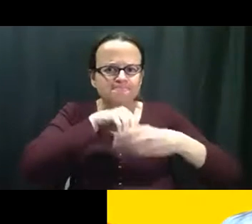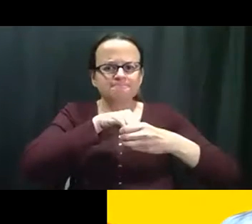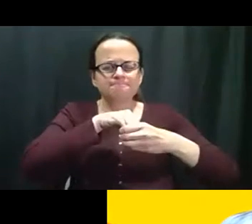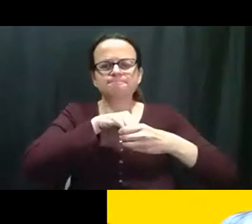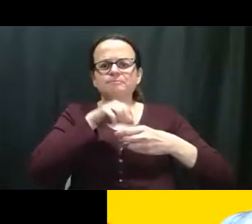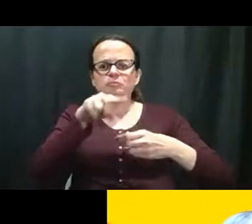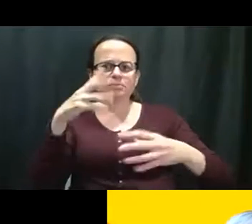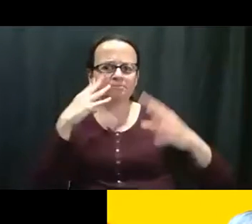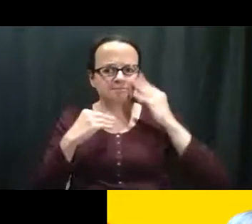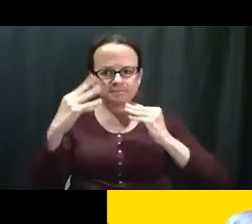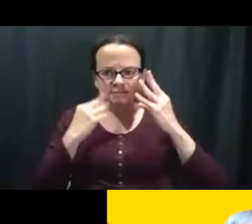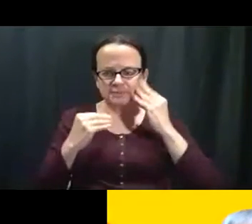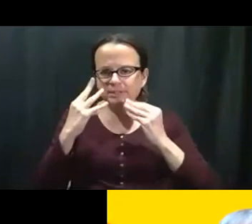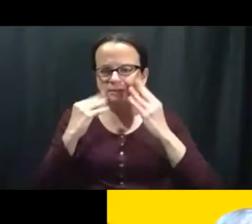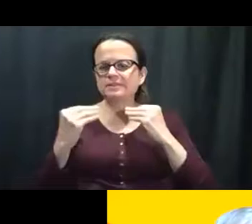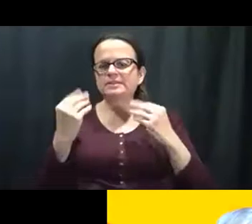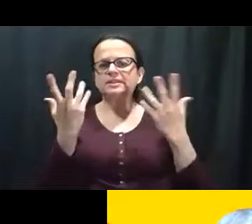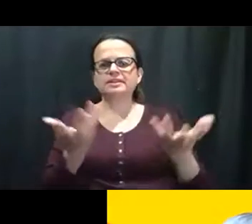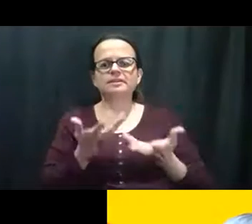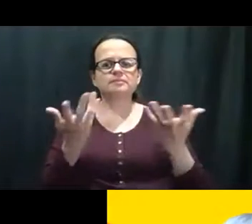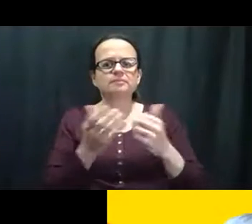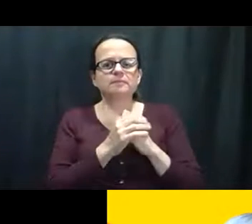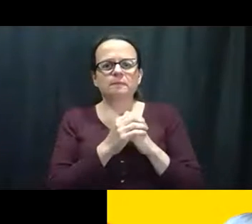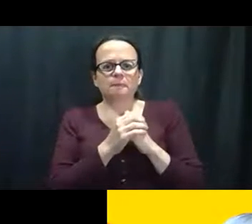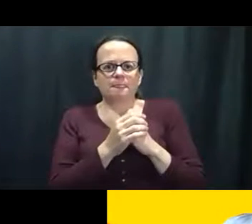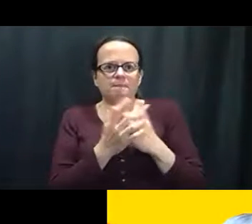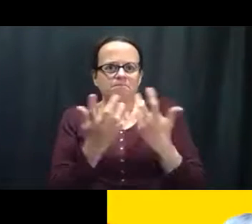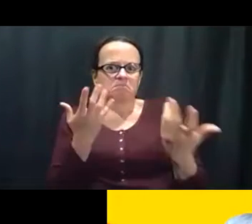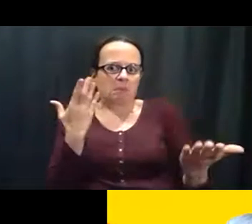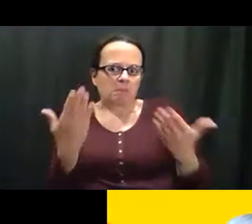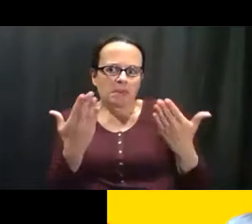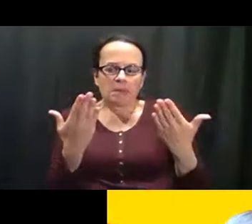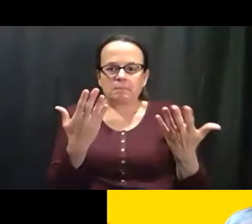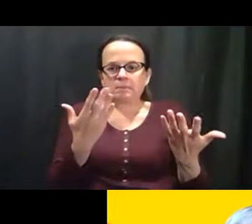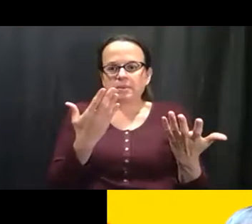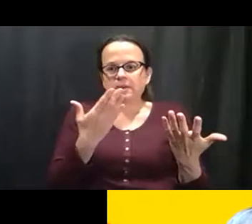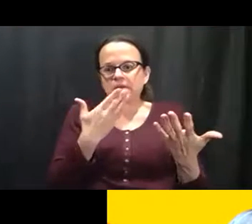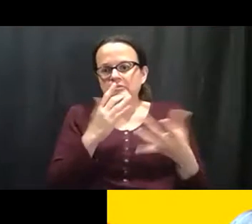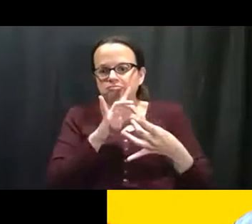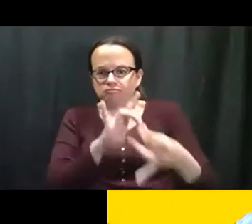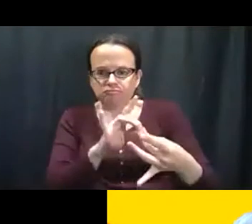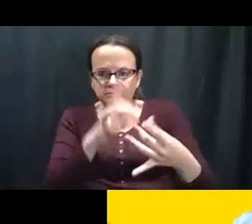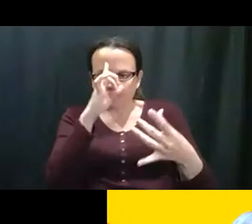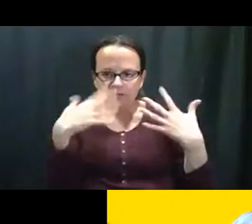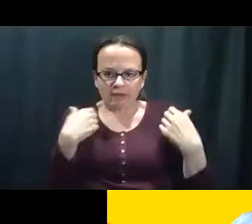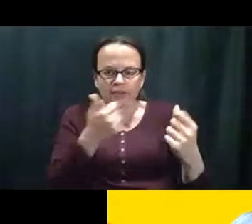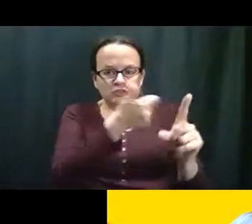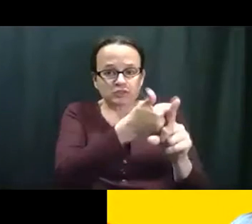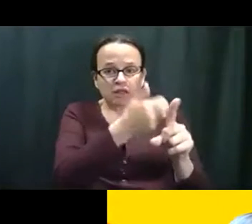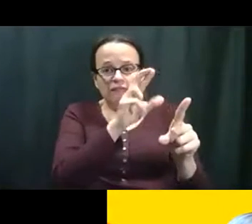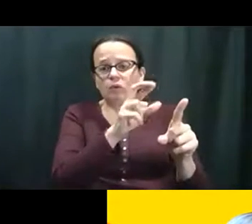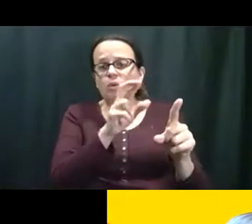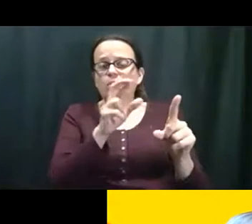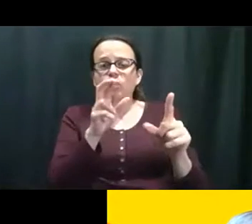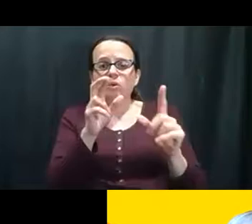cosas ellos ustedes han experimentado y que está, que tiene que ver con salud